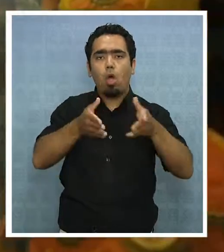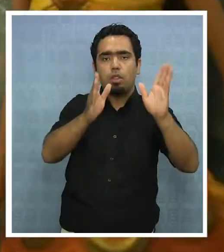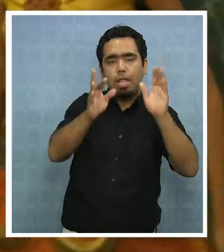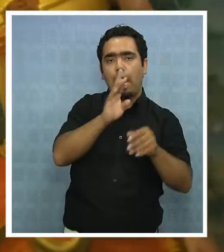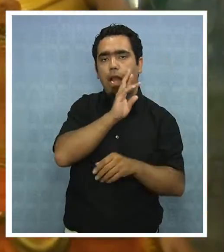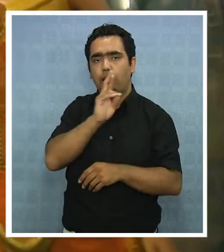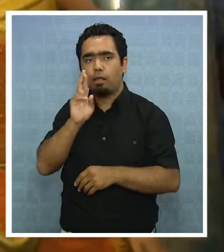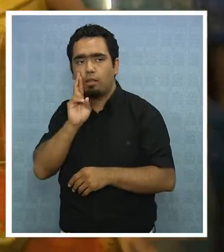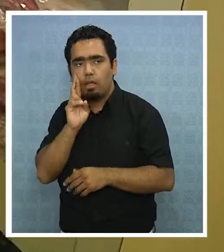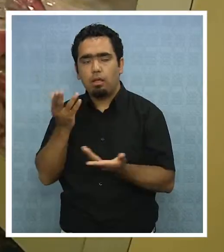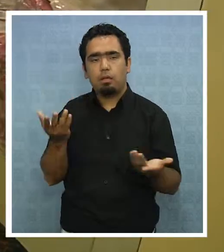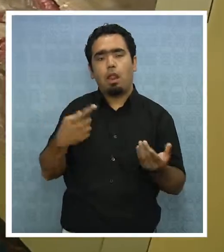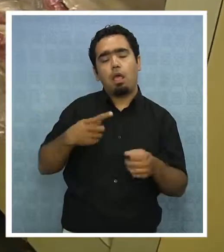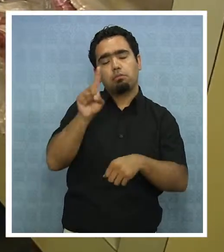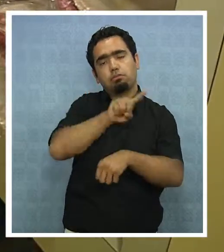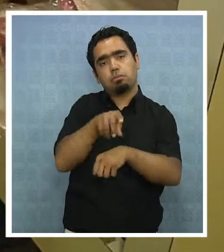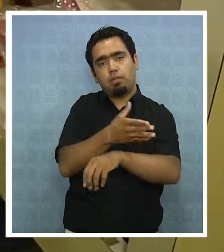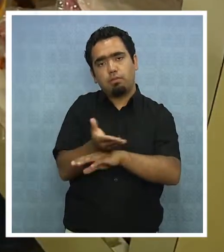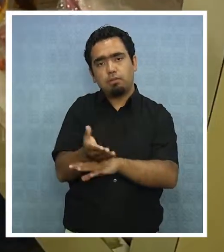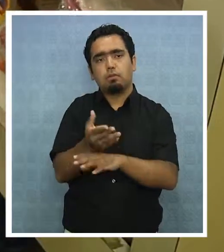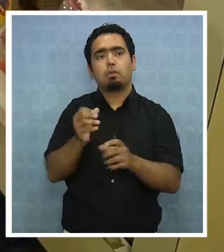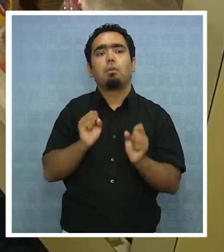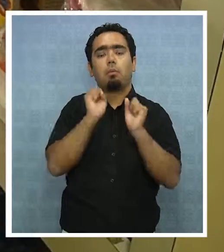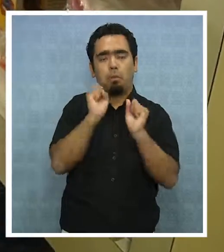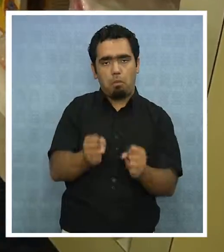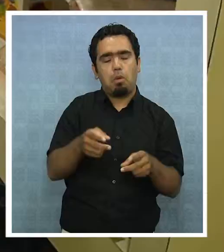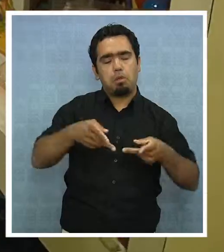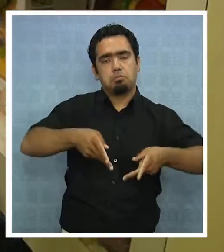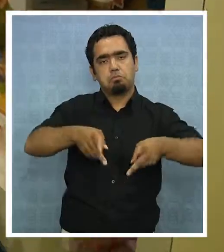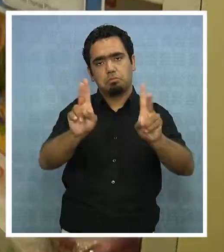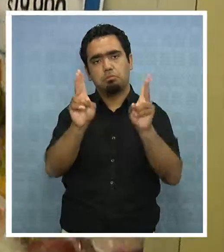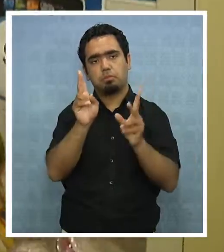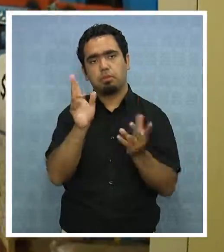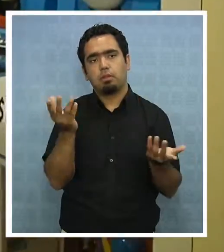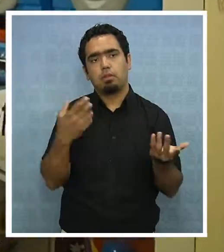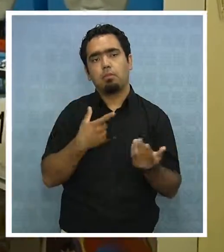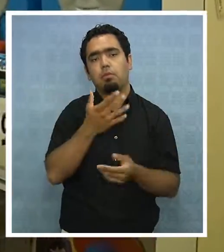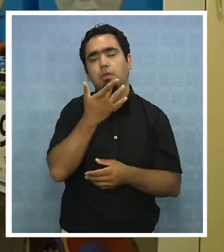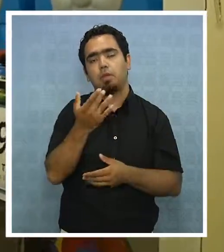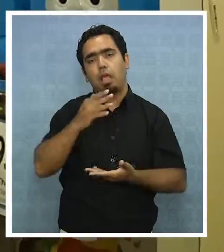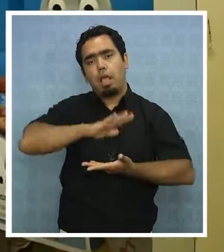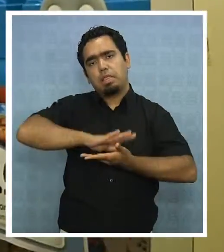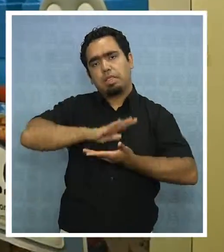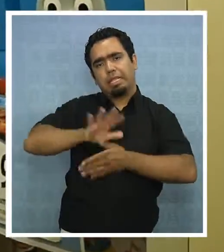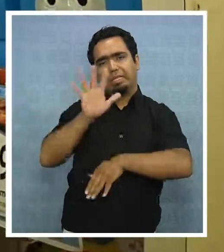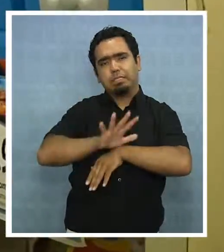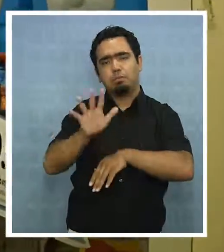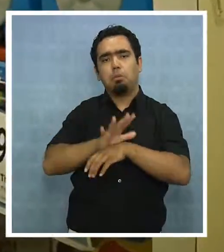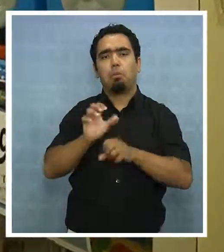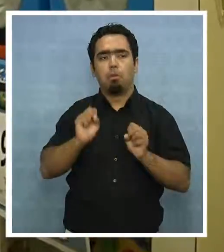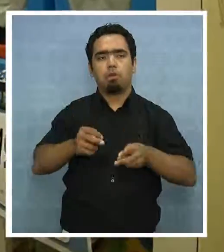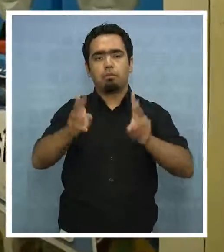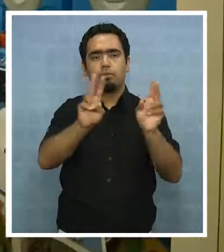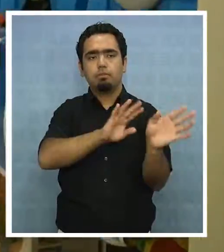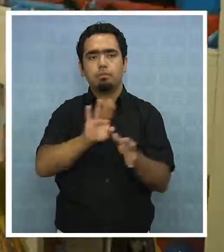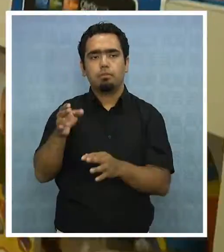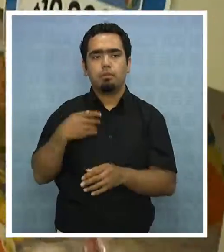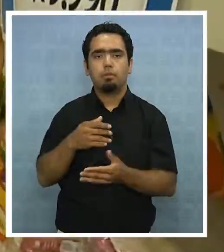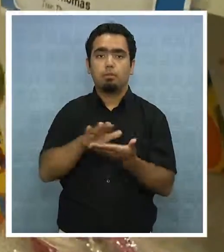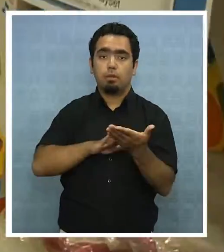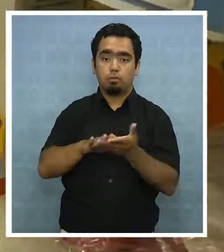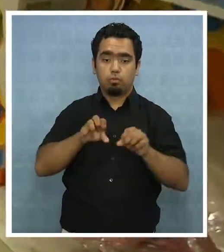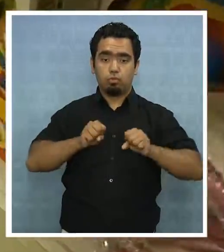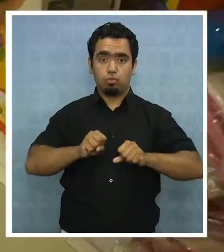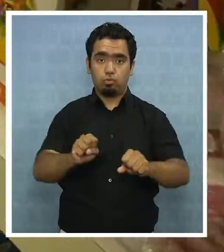hoteles, en general los servicios que entregan esta atención como espectáculos y ese tipo de cosas. En el